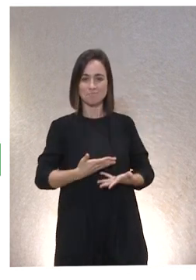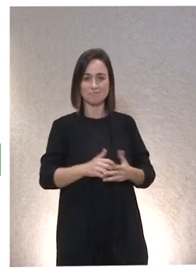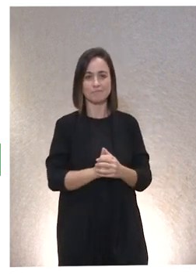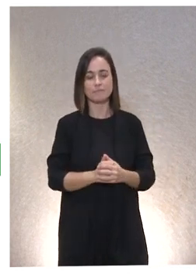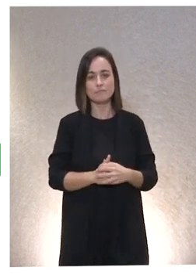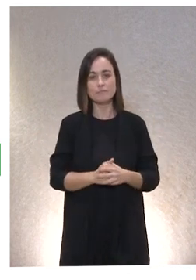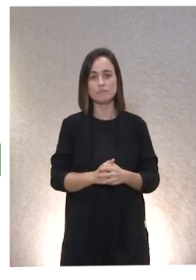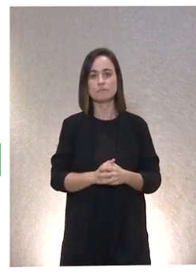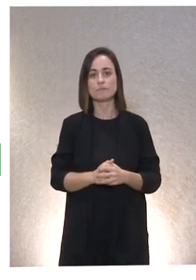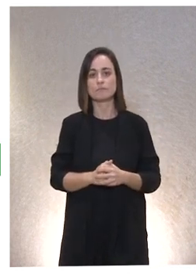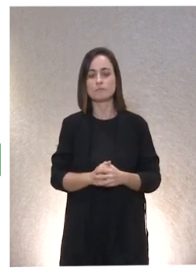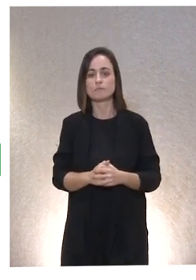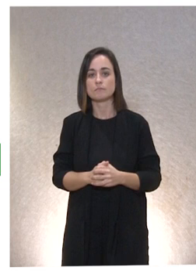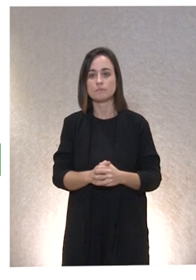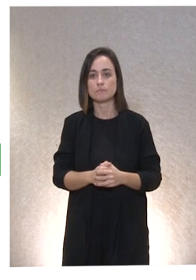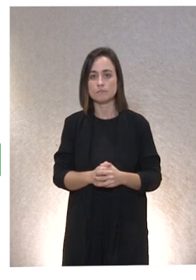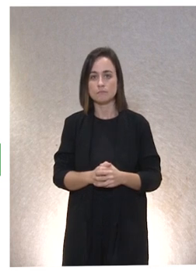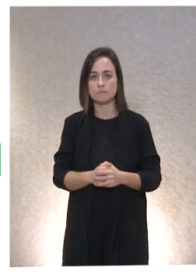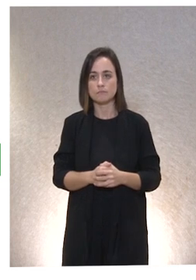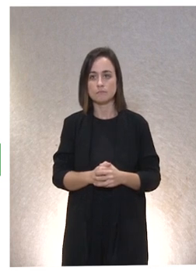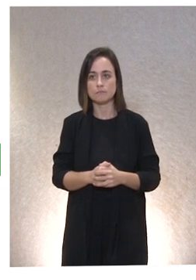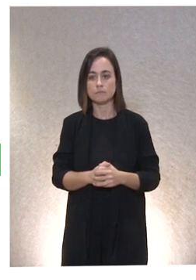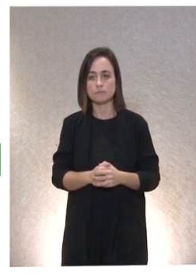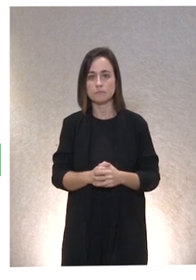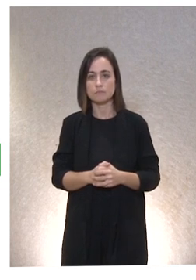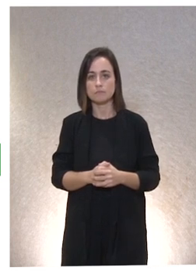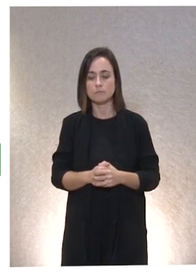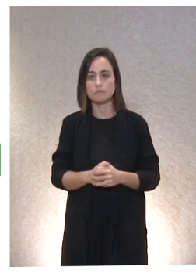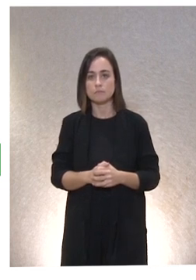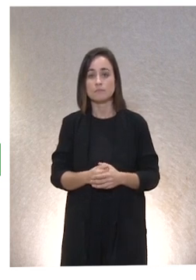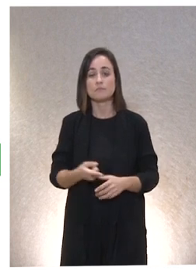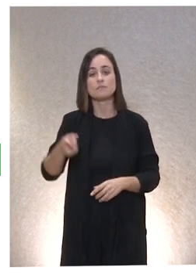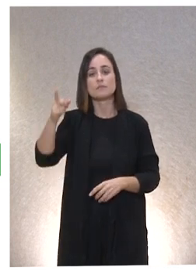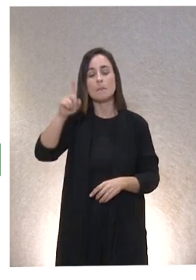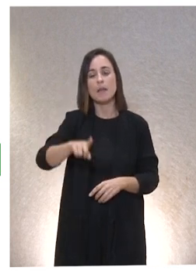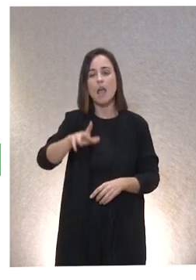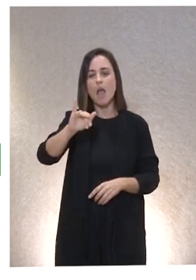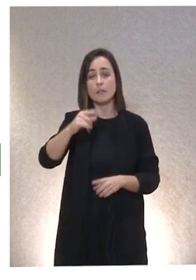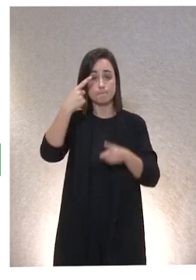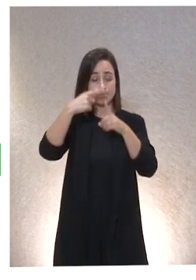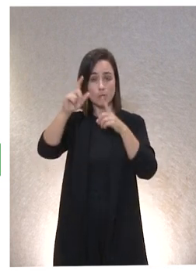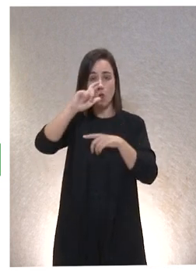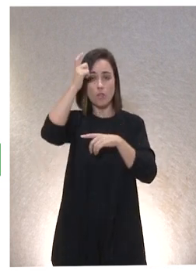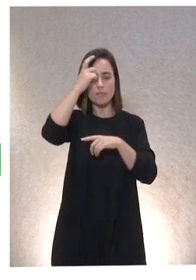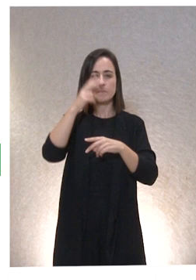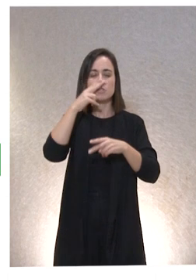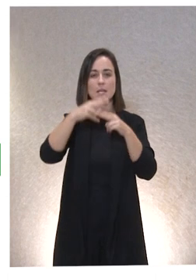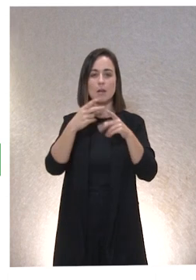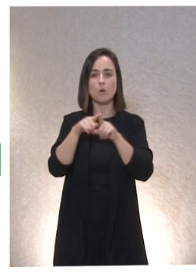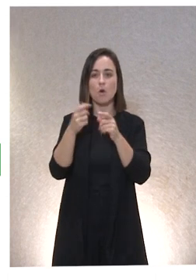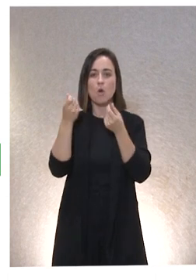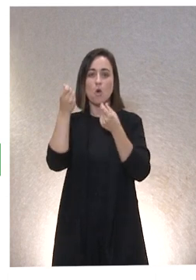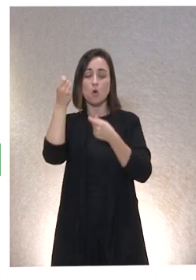A partir de aquí hay que tener presente que la cuantificación y monetarización del dar y recibir, que es un poco el ideal